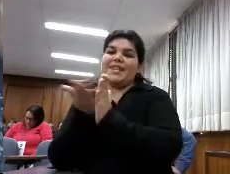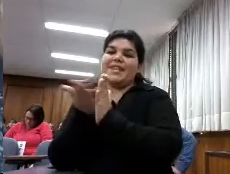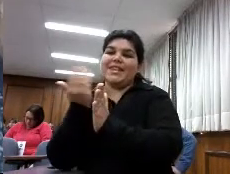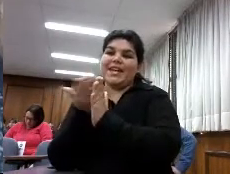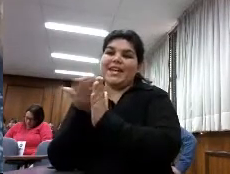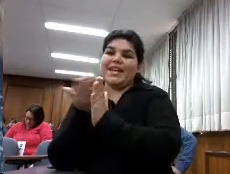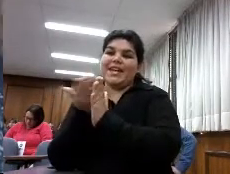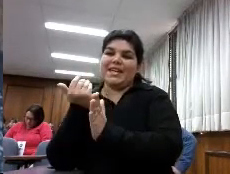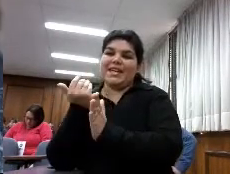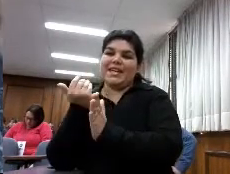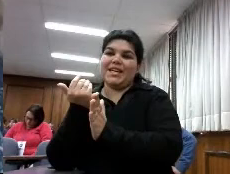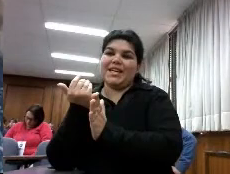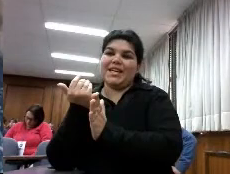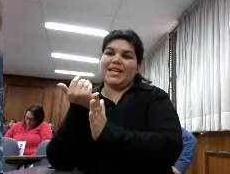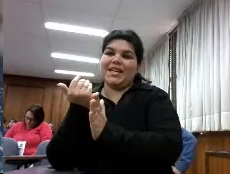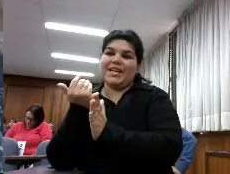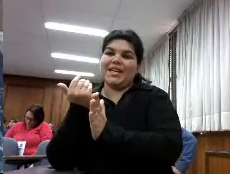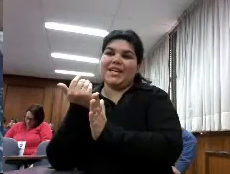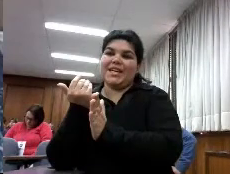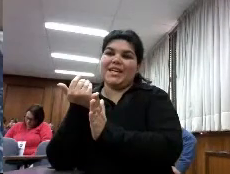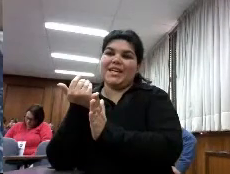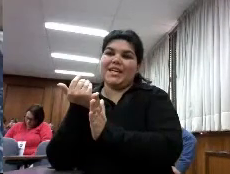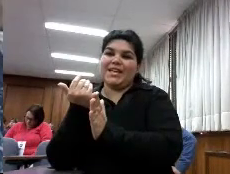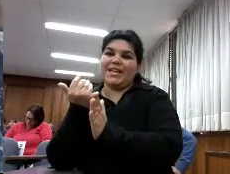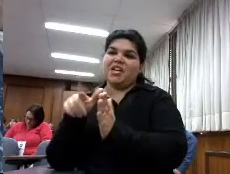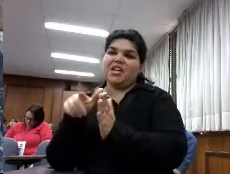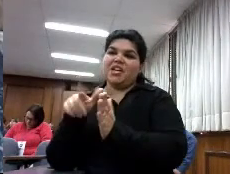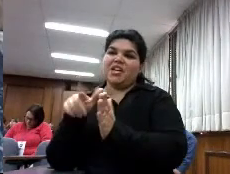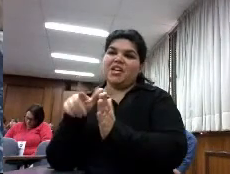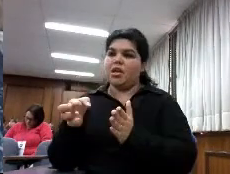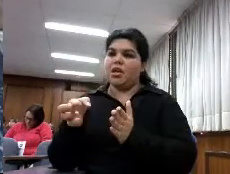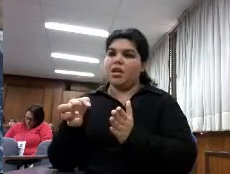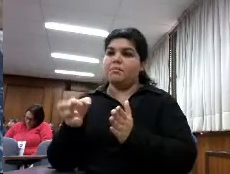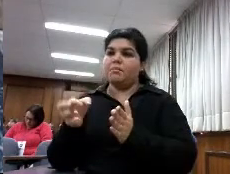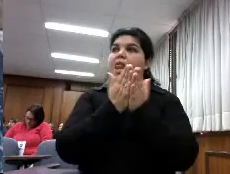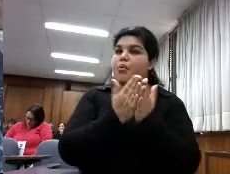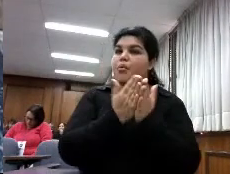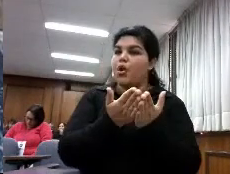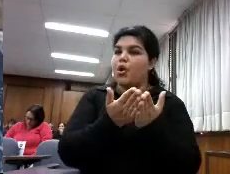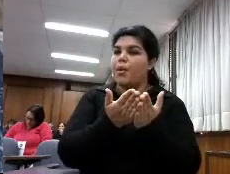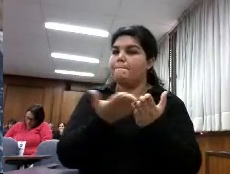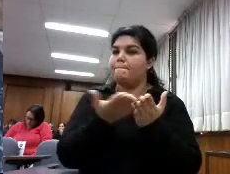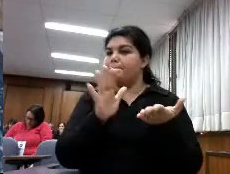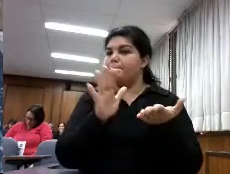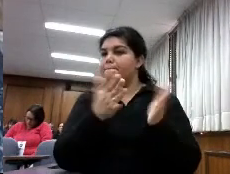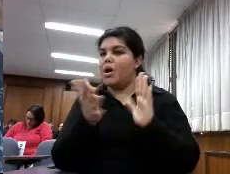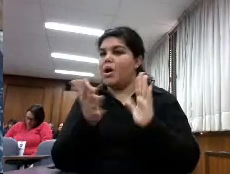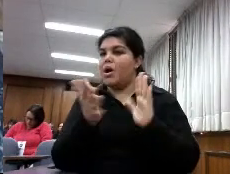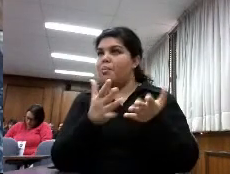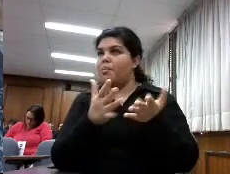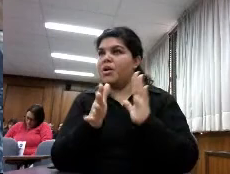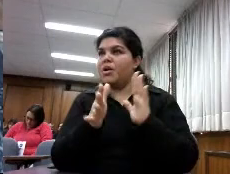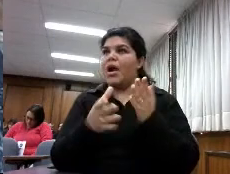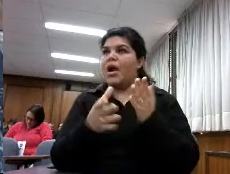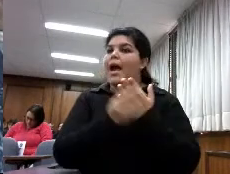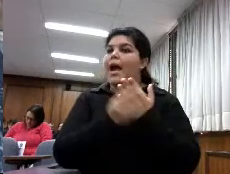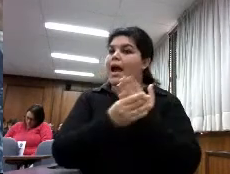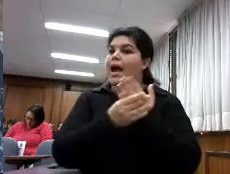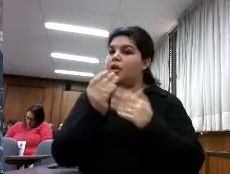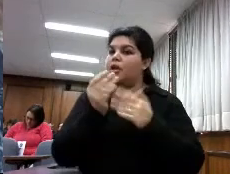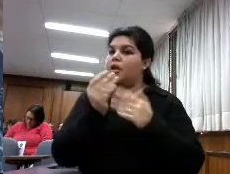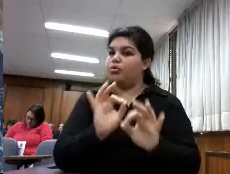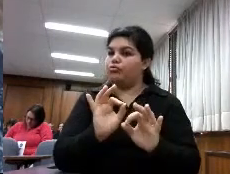seis mil dólares pero un libro puede llegar de media a costar solo los gastos de